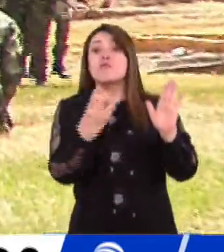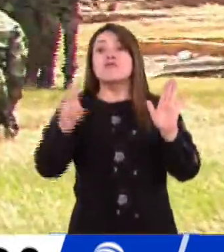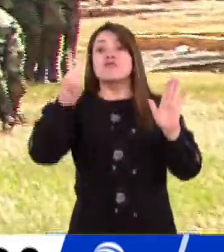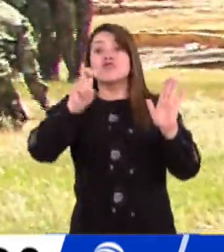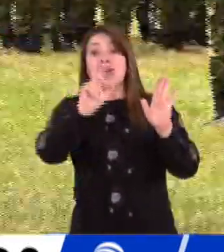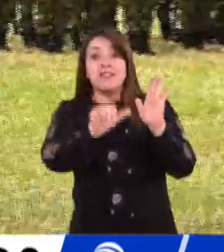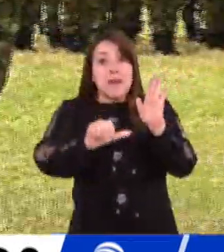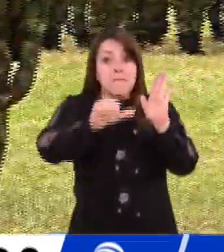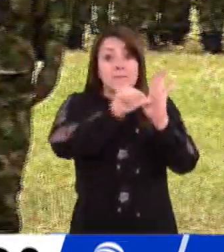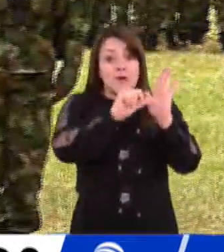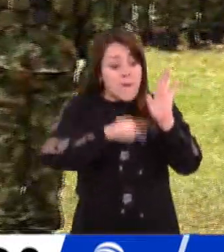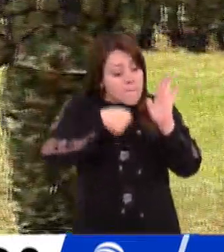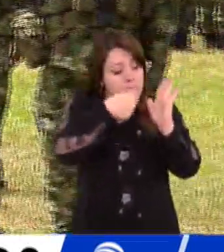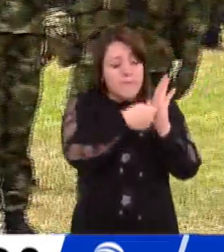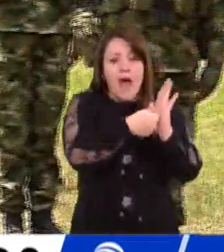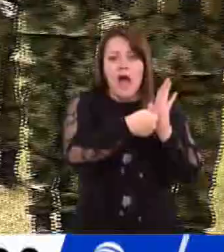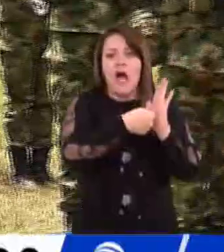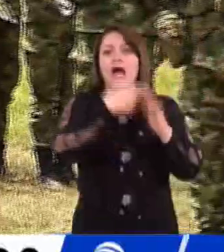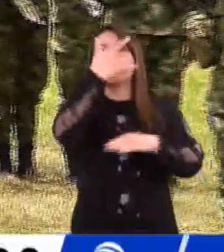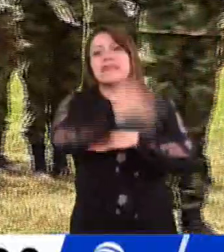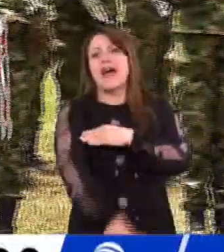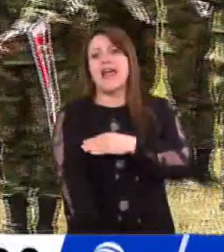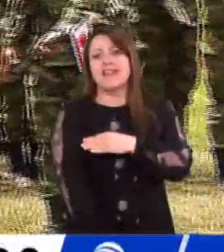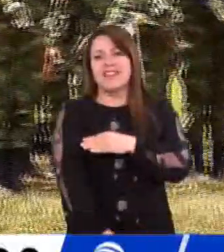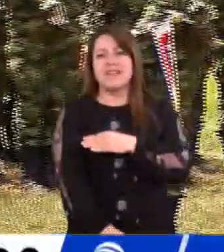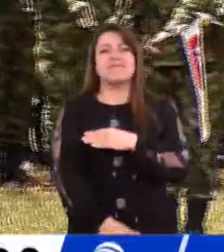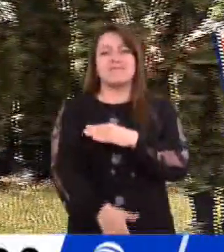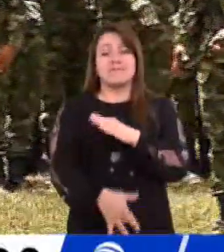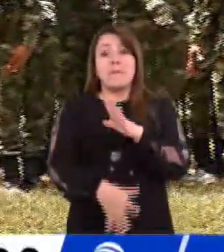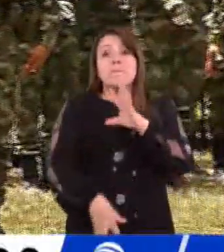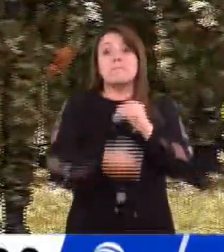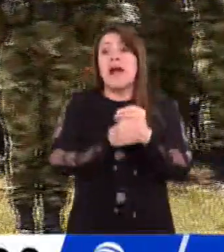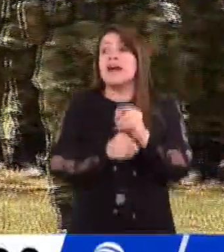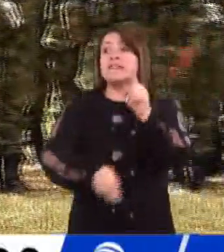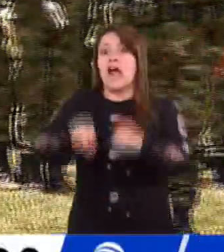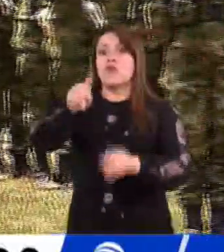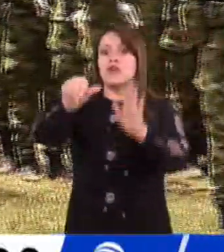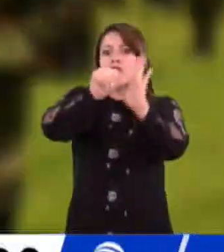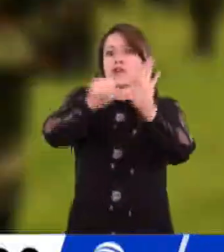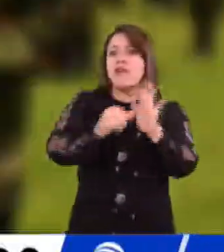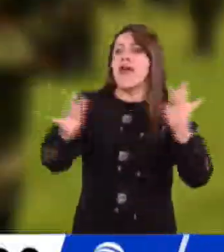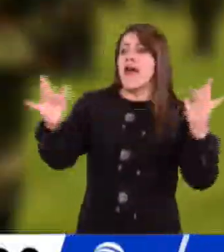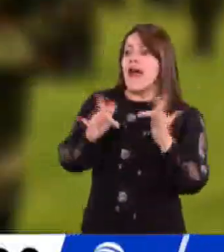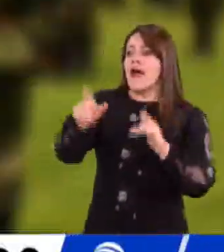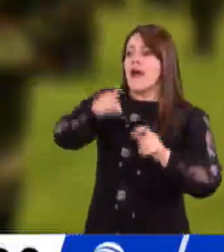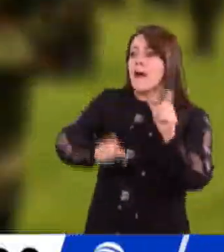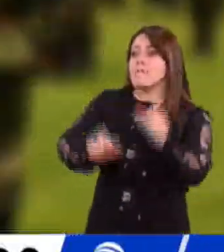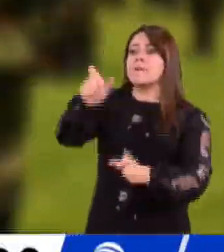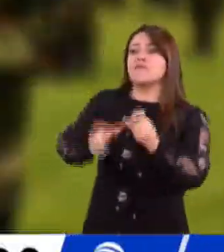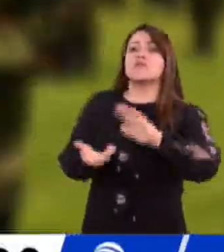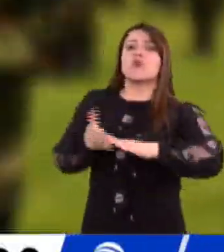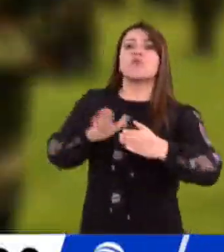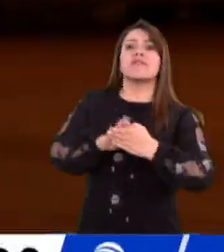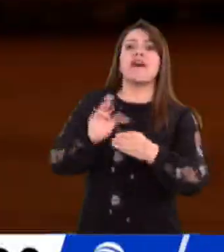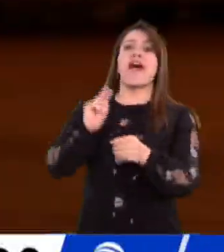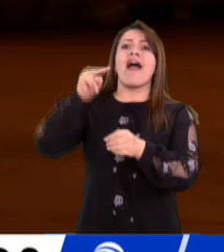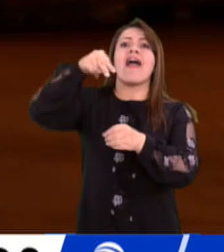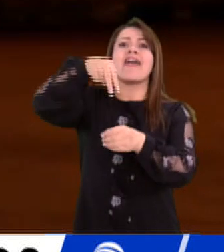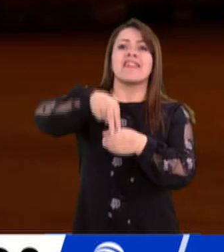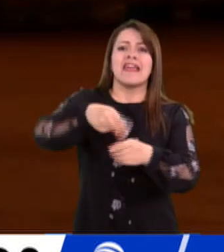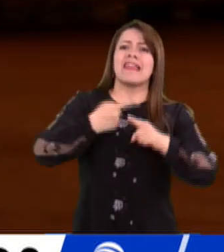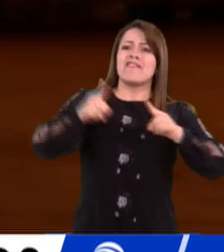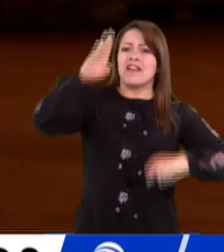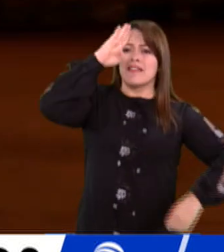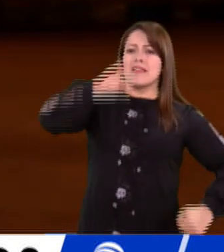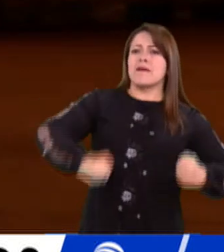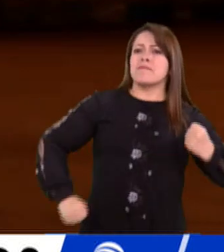líderes indígenas en procedimientos de indígenas al interior de la jurisdicción y no de militares. Por tanto, al violar